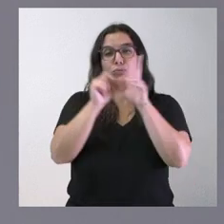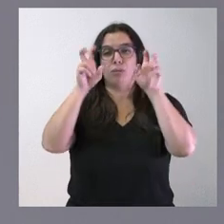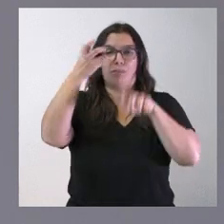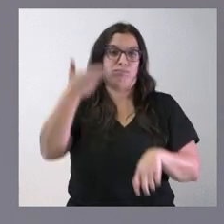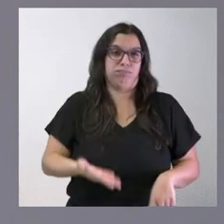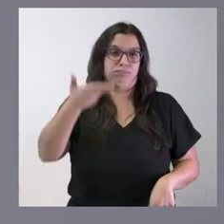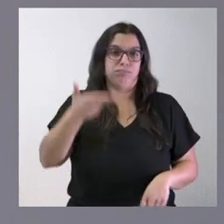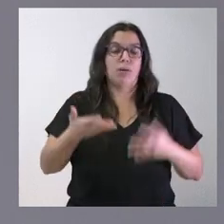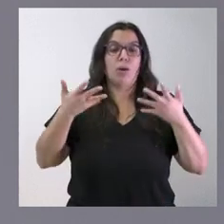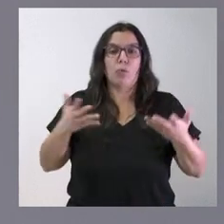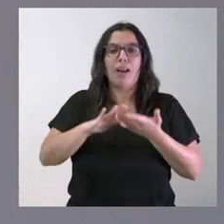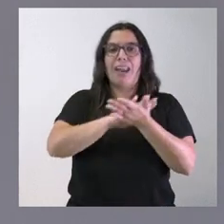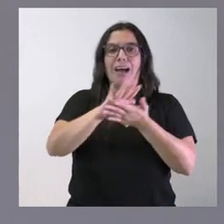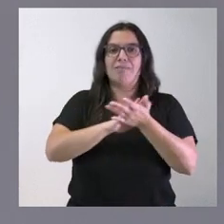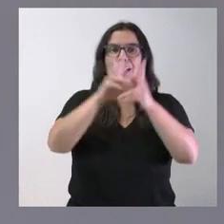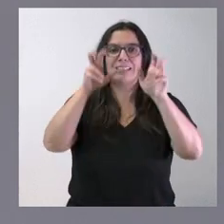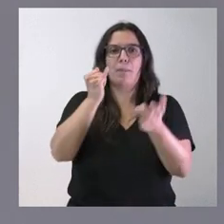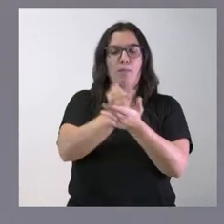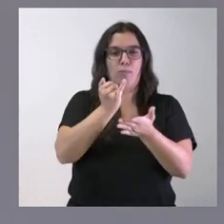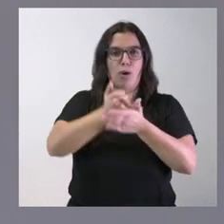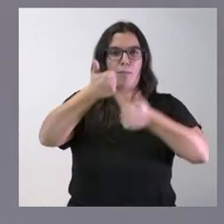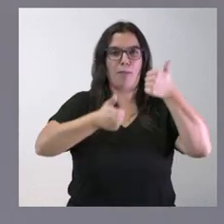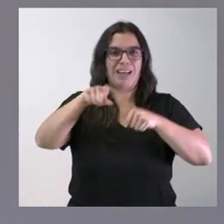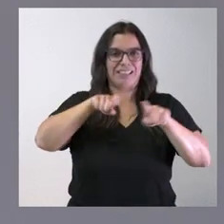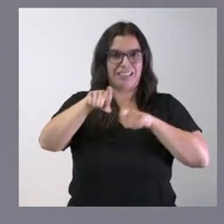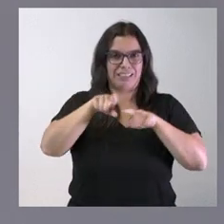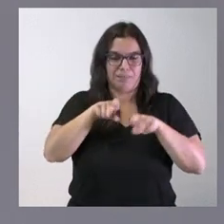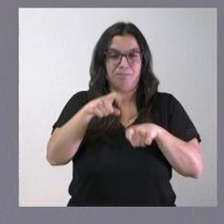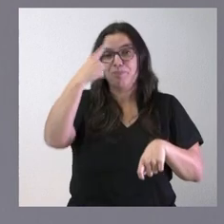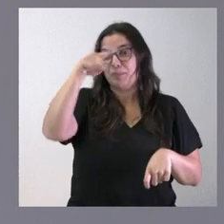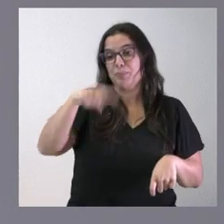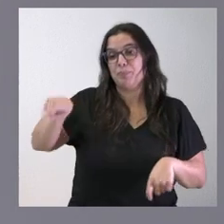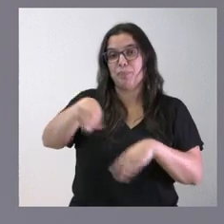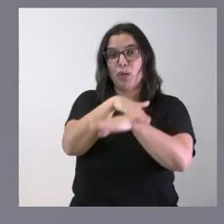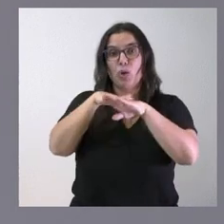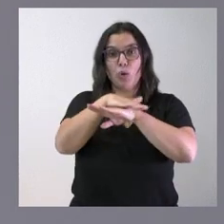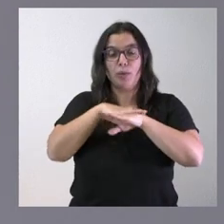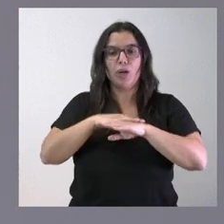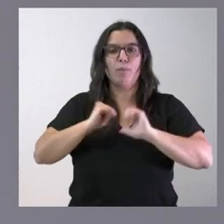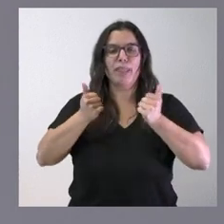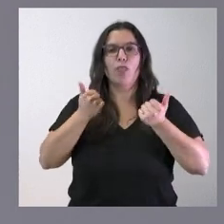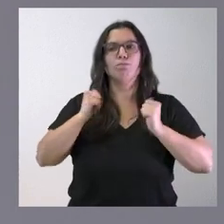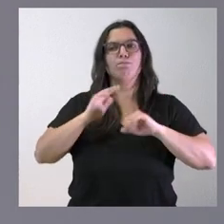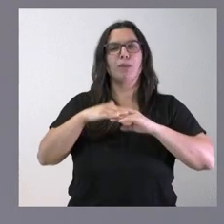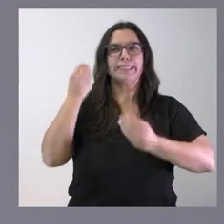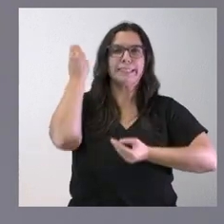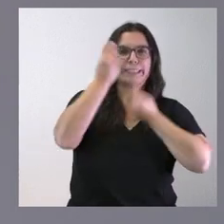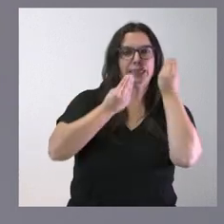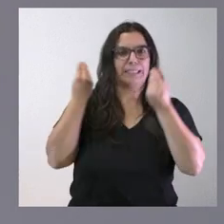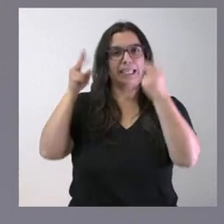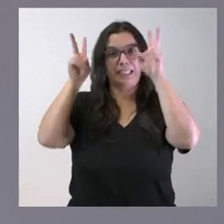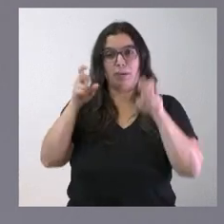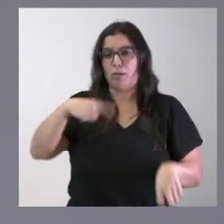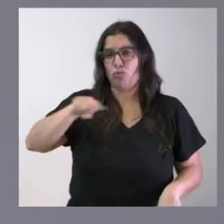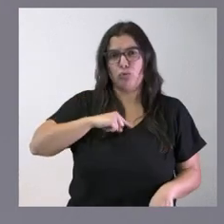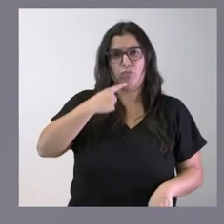las pruebas de la EBAU. Saben ustedes que el Gobierno ha abierto una reflexión en torno a esta materia. Nosotros seguimos insistiendo